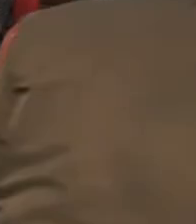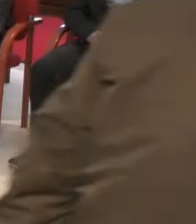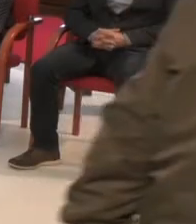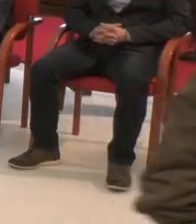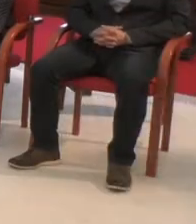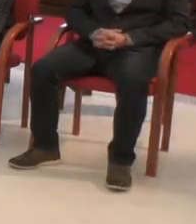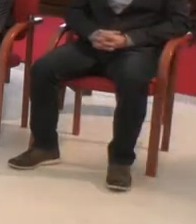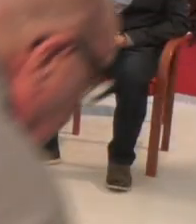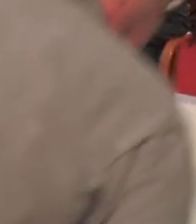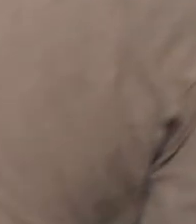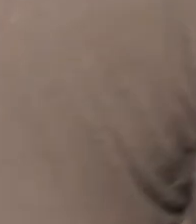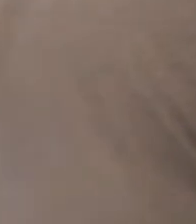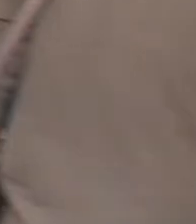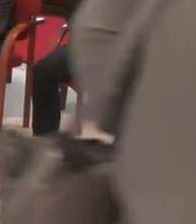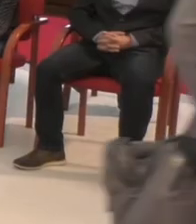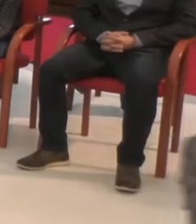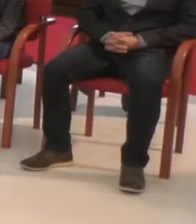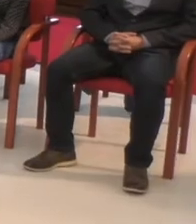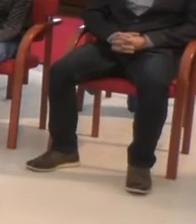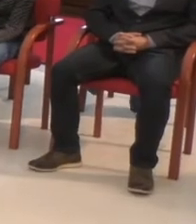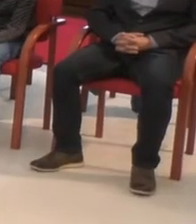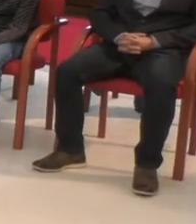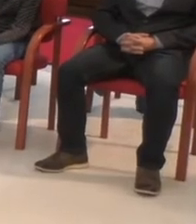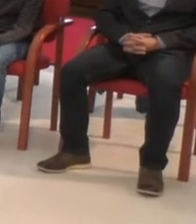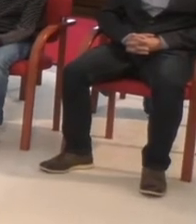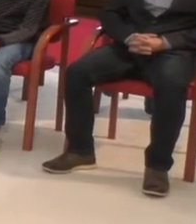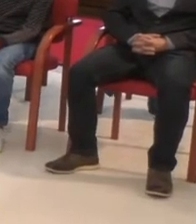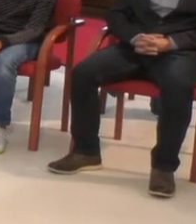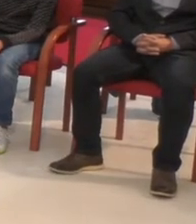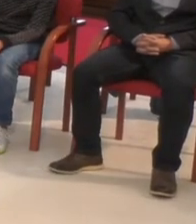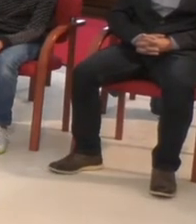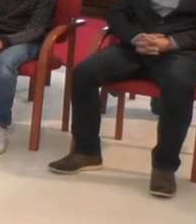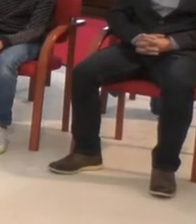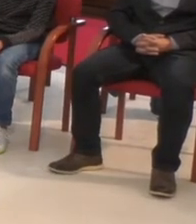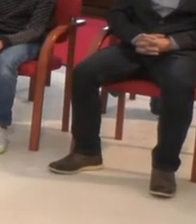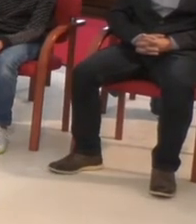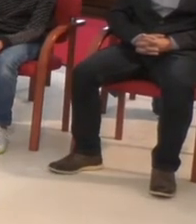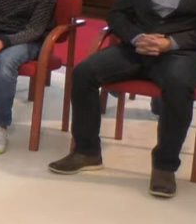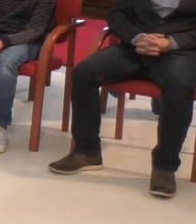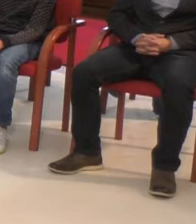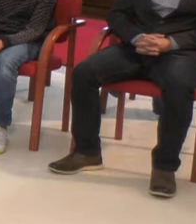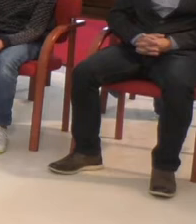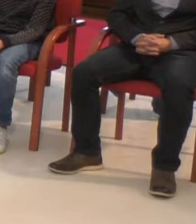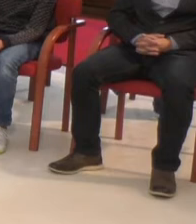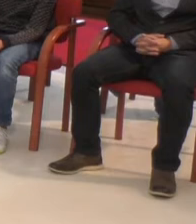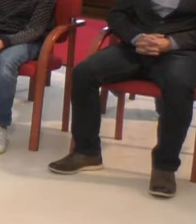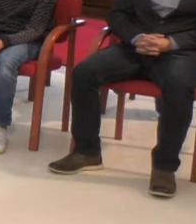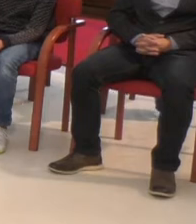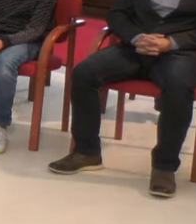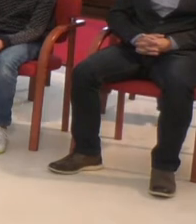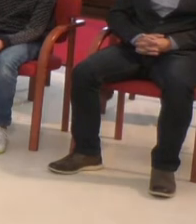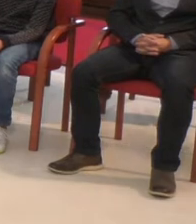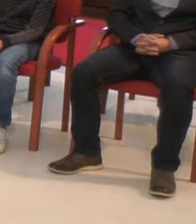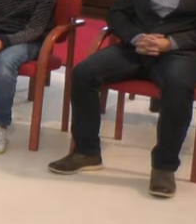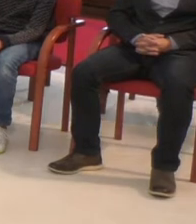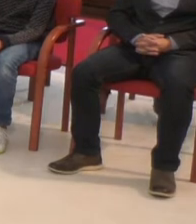Hola a todos, muy buenos días. Bienvenidos a este acto de constitución del Foro de Participación de la Infancia y